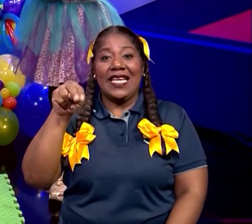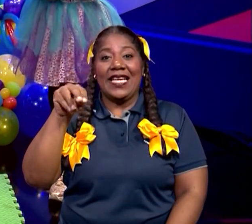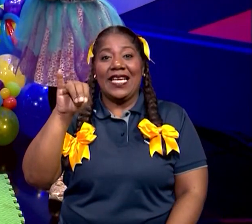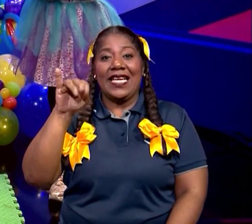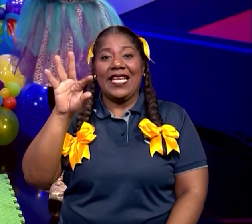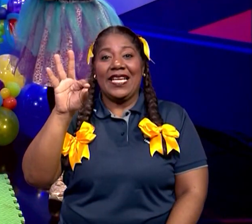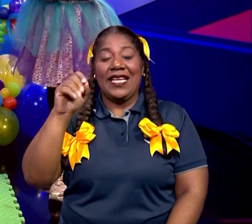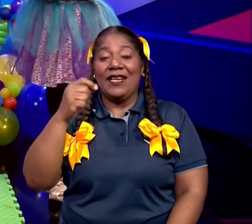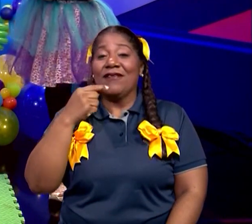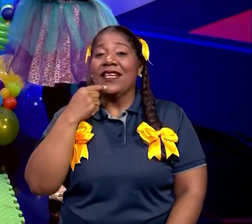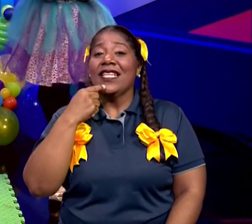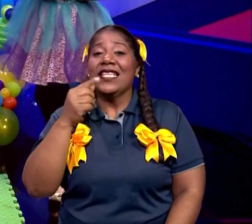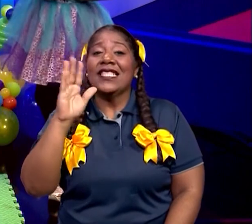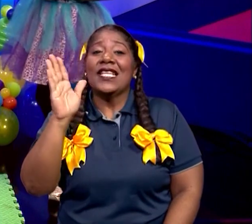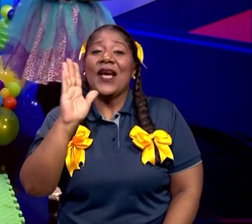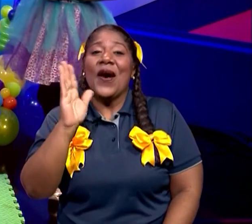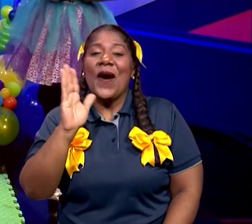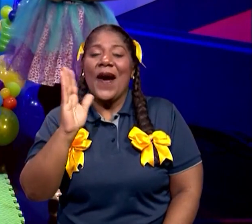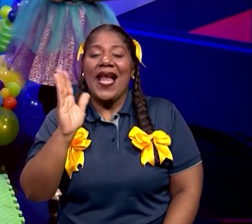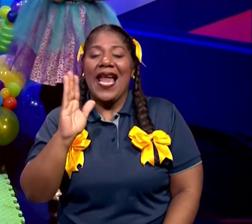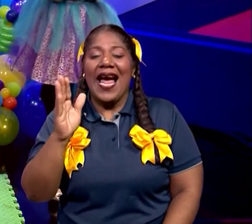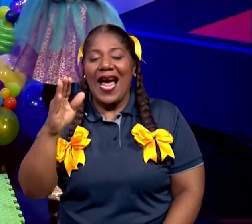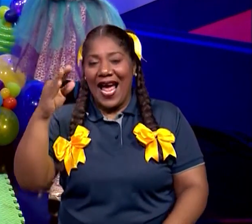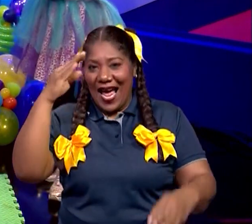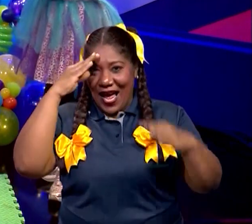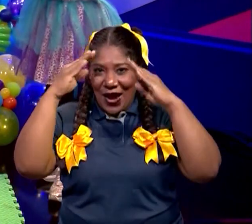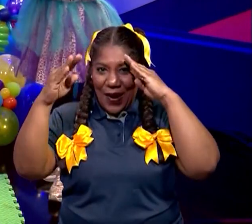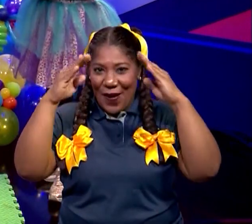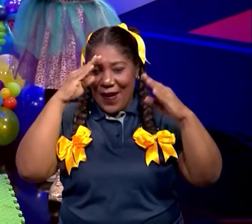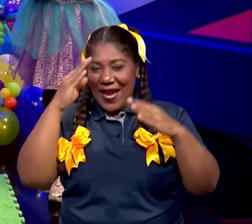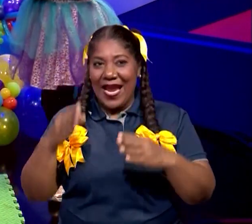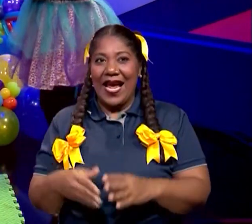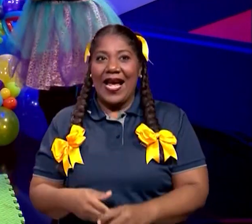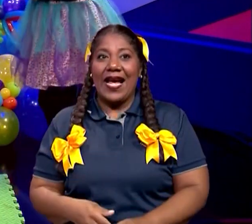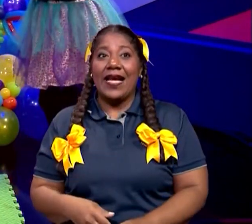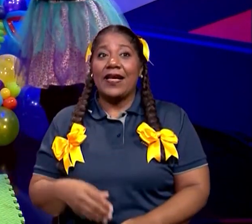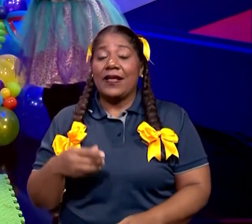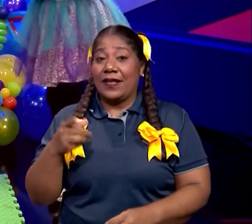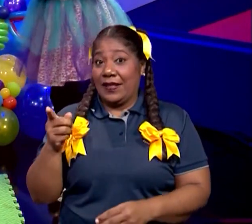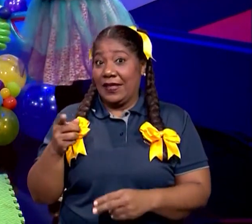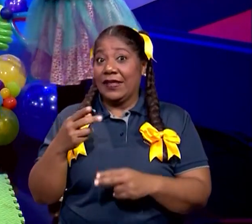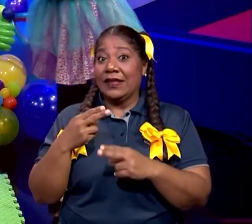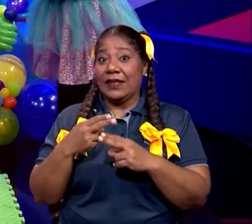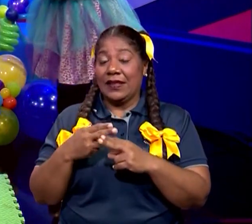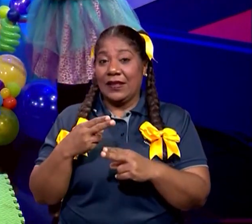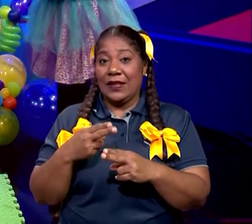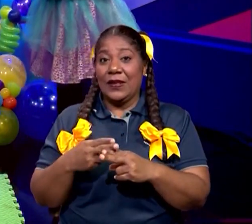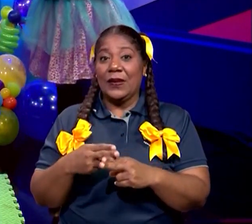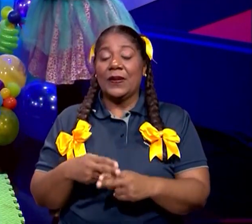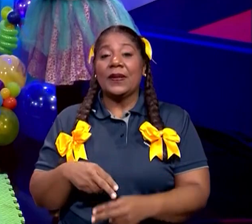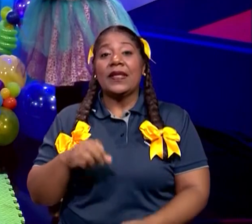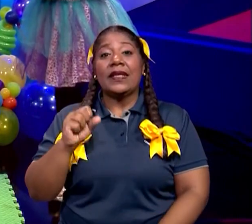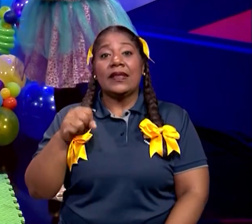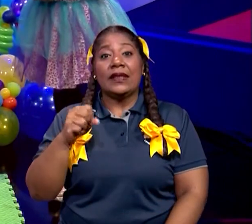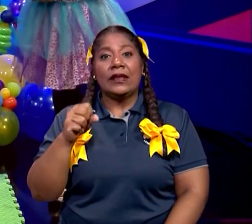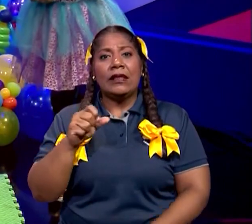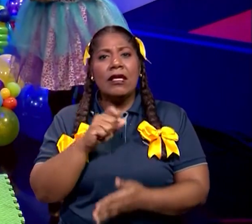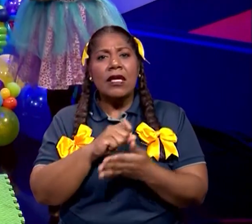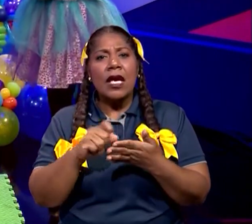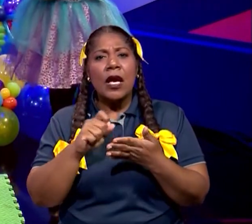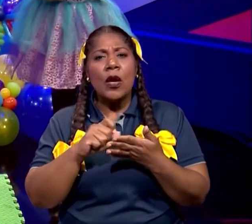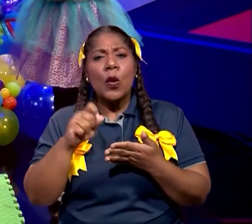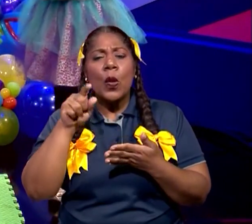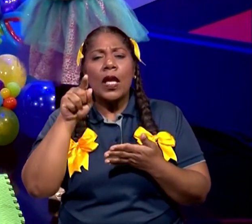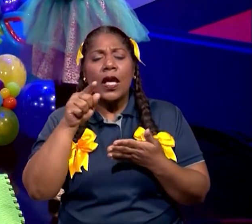Hola. ¿Cómo te llamas? Dime tu nombre completo. Jennifer. ¿Y de qué escuela nos